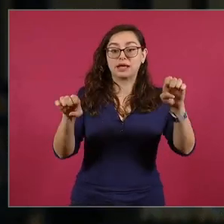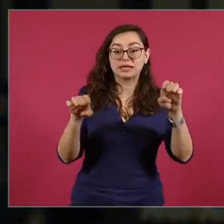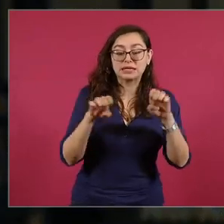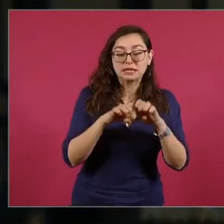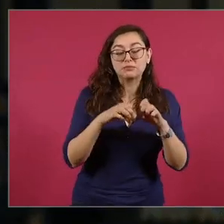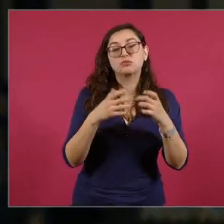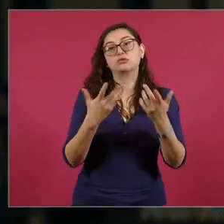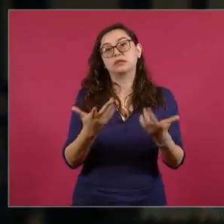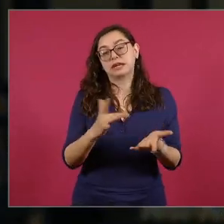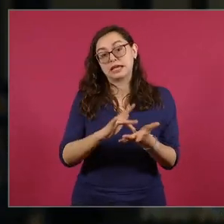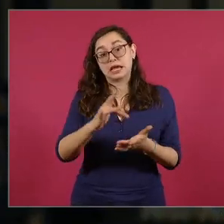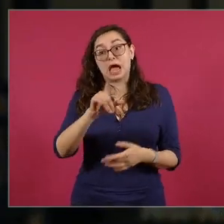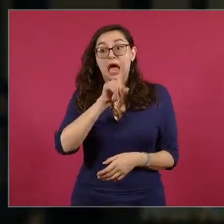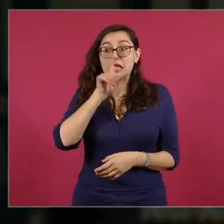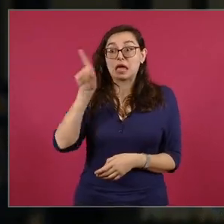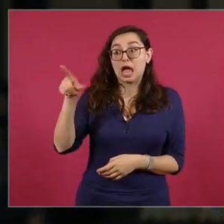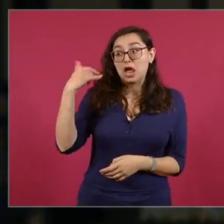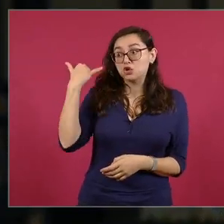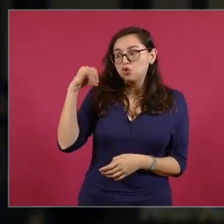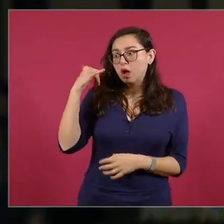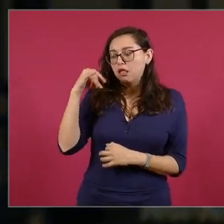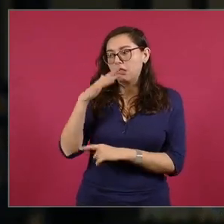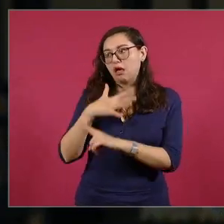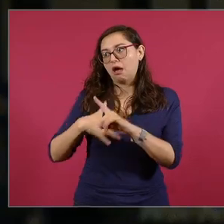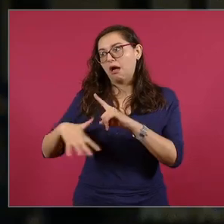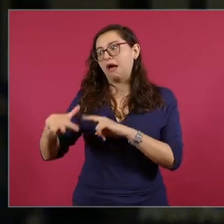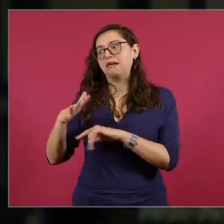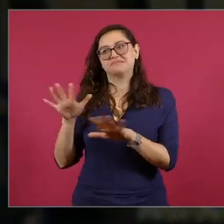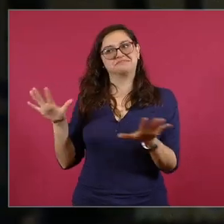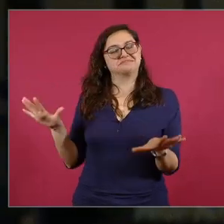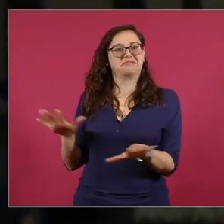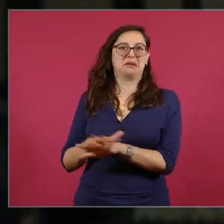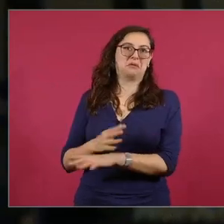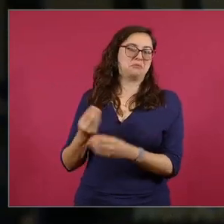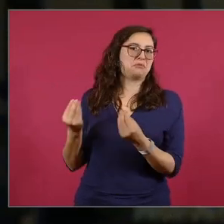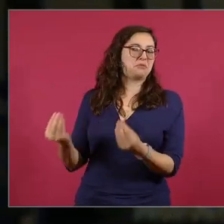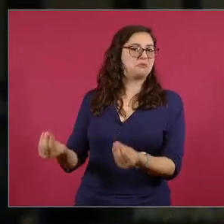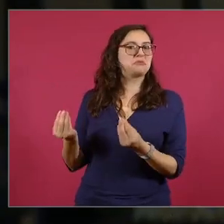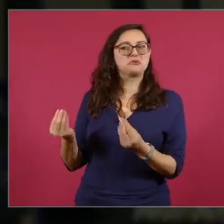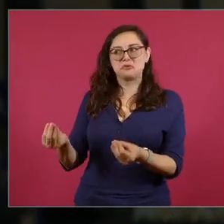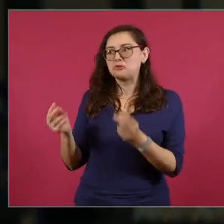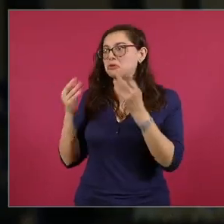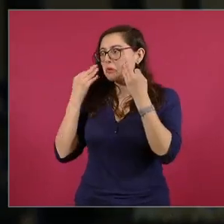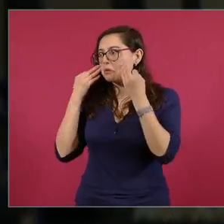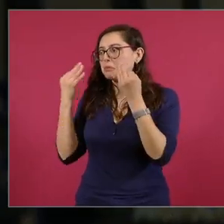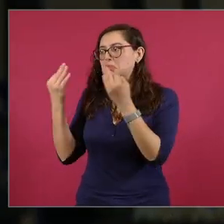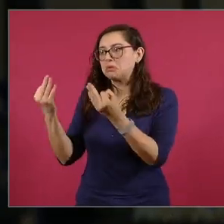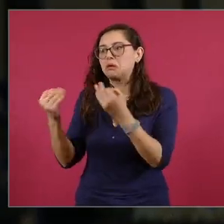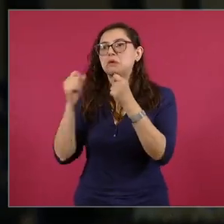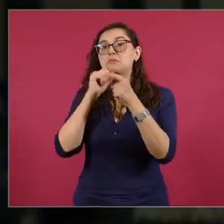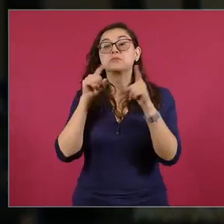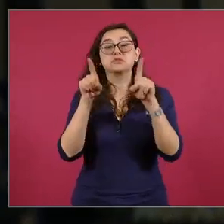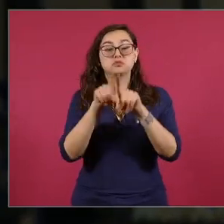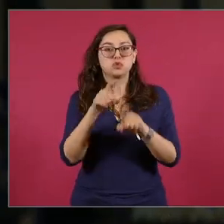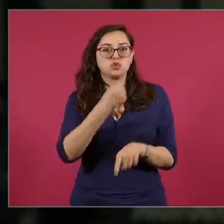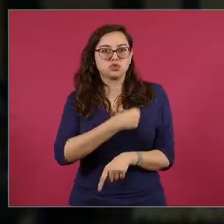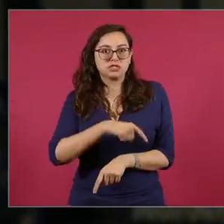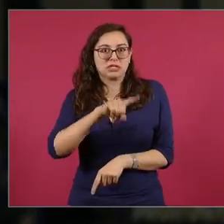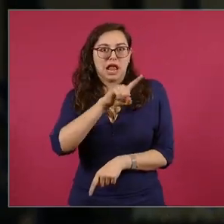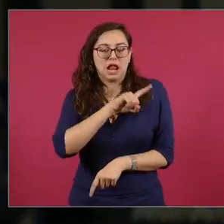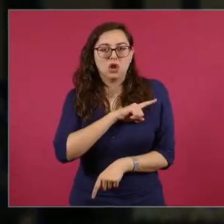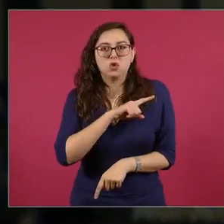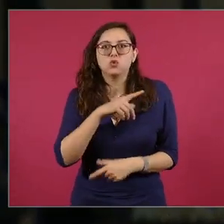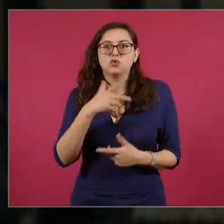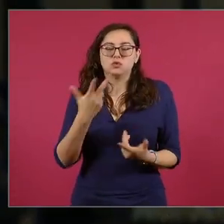cambiado mucho las cosas. Son aquí en salud, agradecidos, que se va a hacer el hospital,